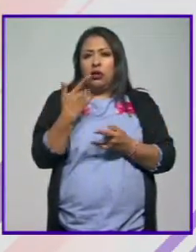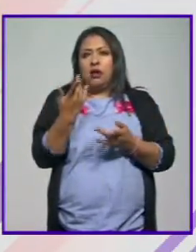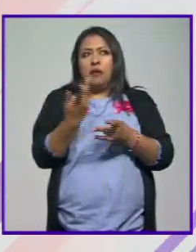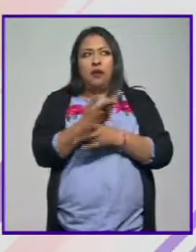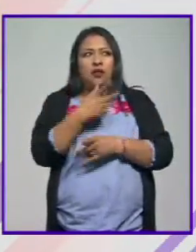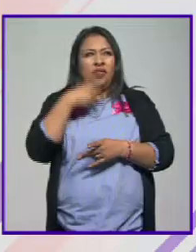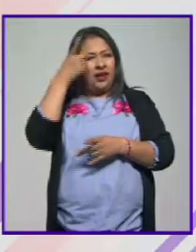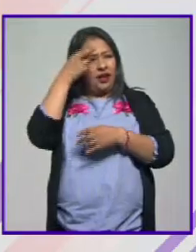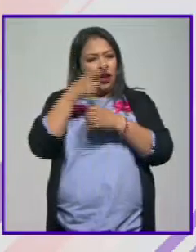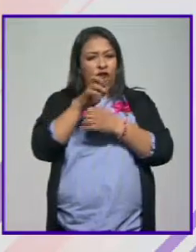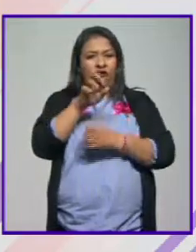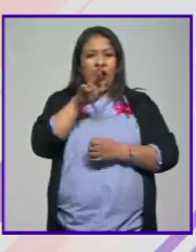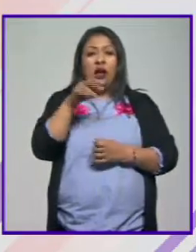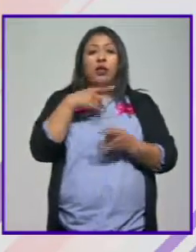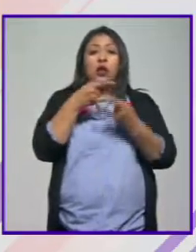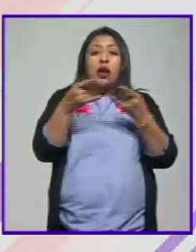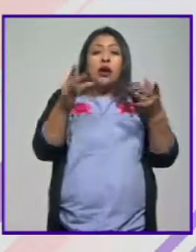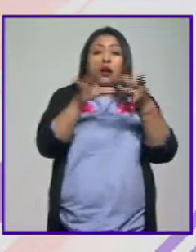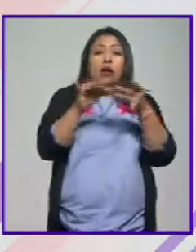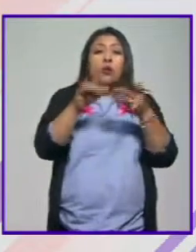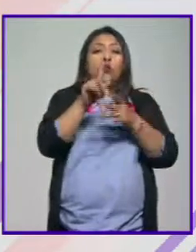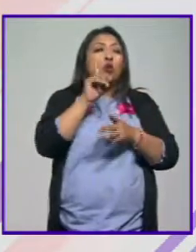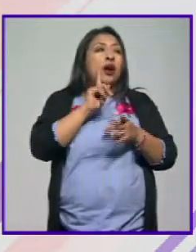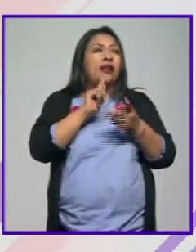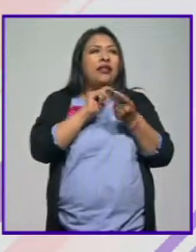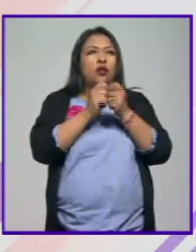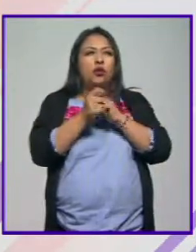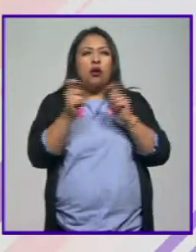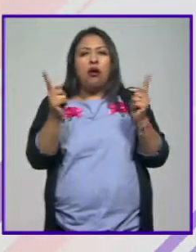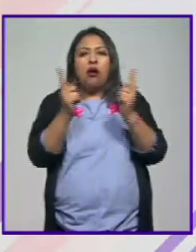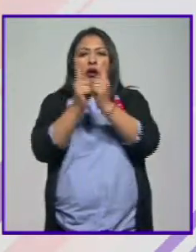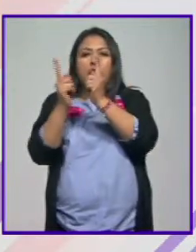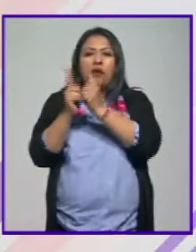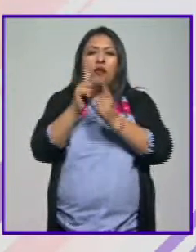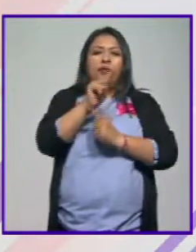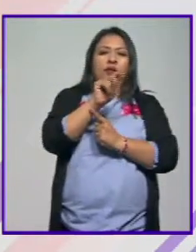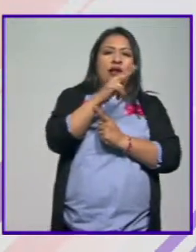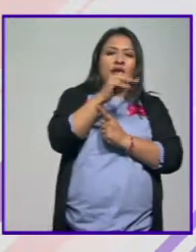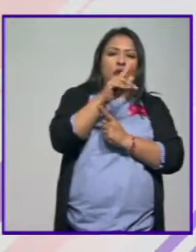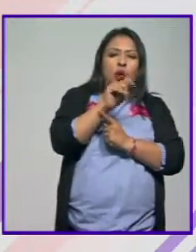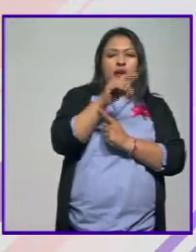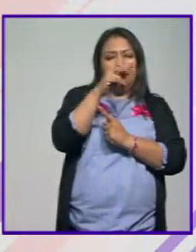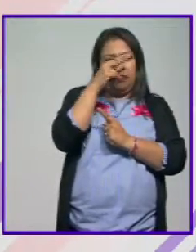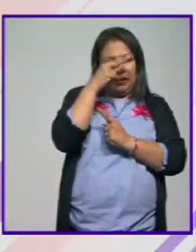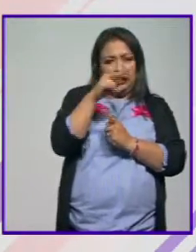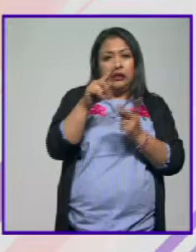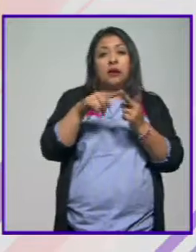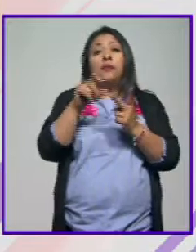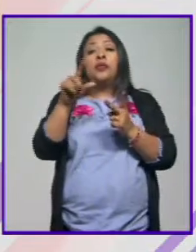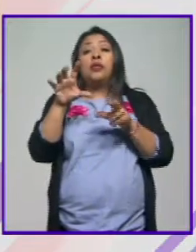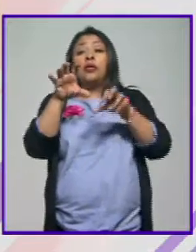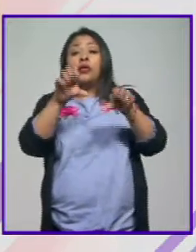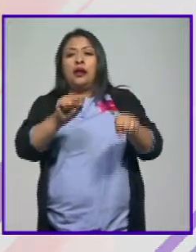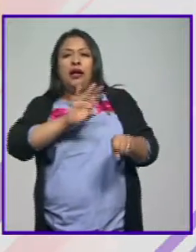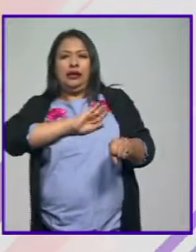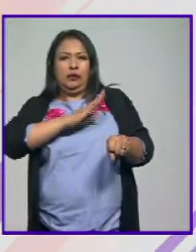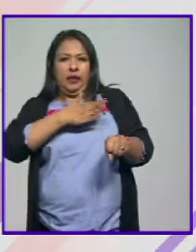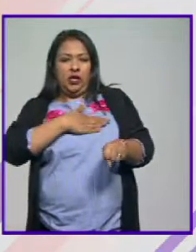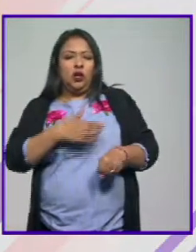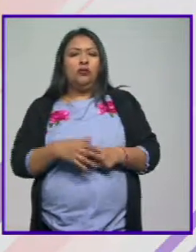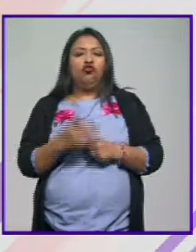González Siddias, que narra la vida de la traductora en los encuentros entre el tlatoani mexica moctezuma y el conquistador español.